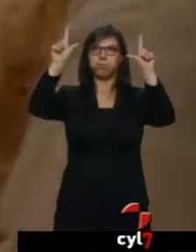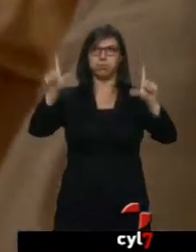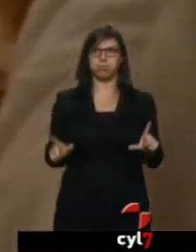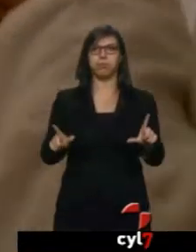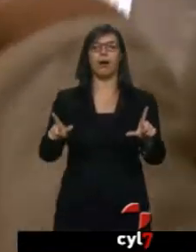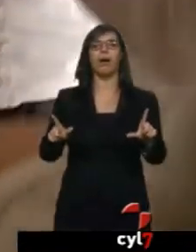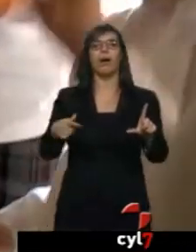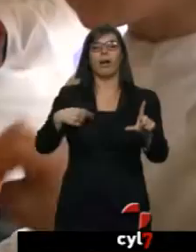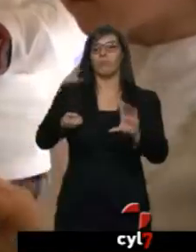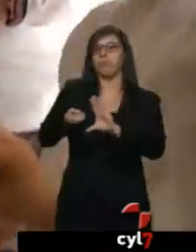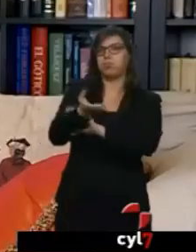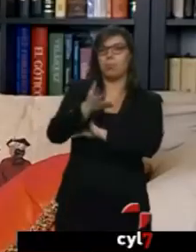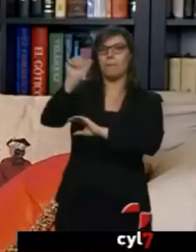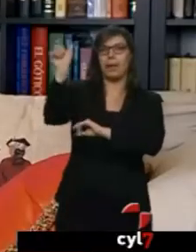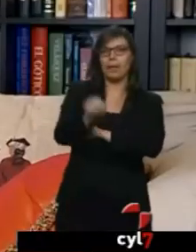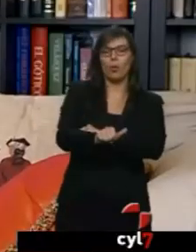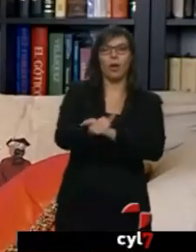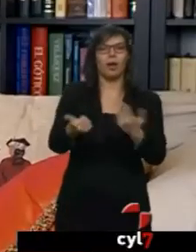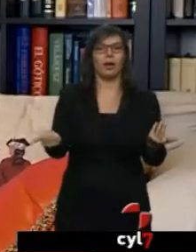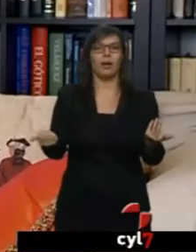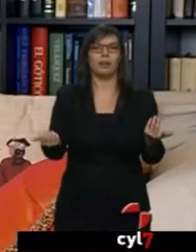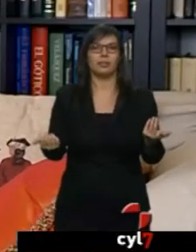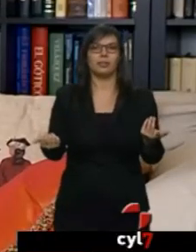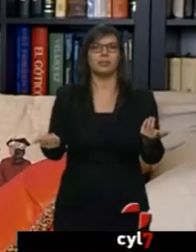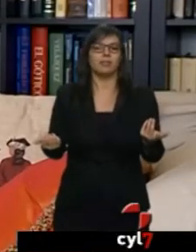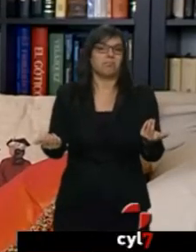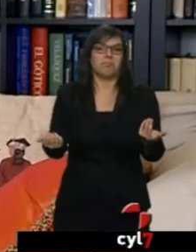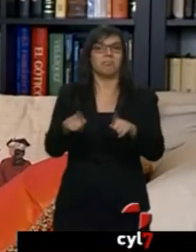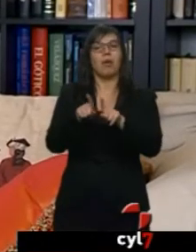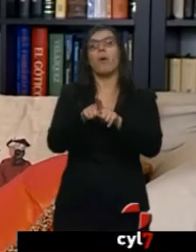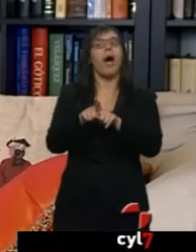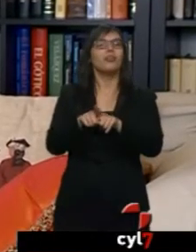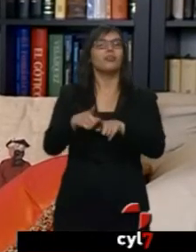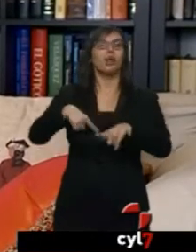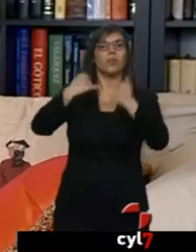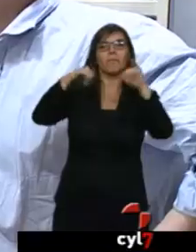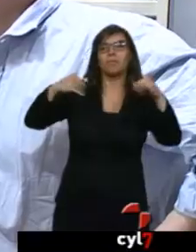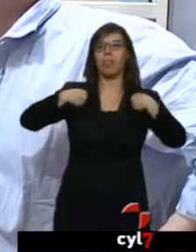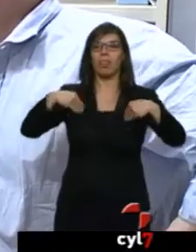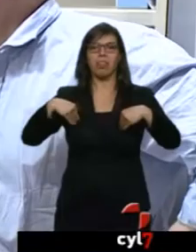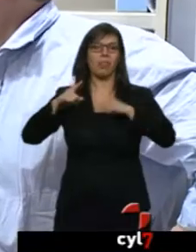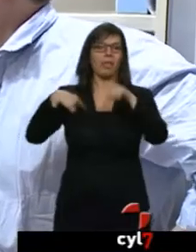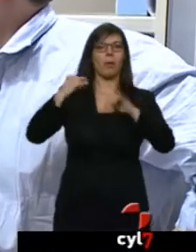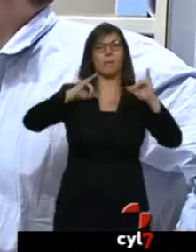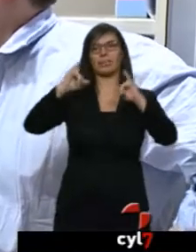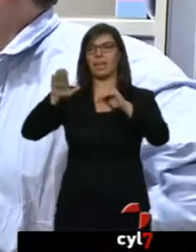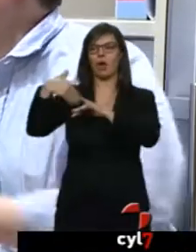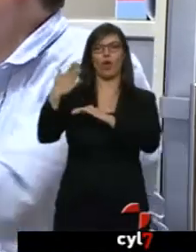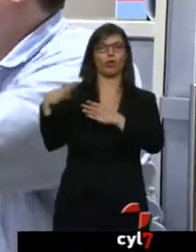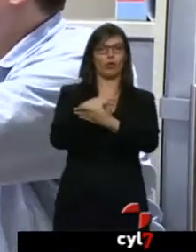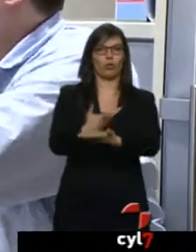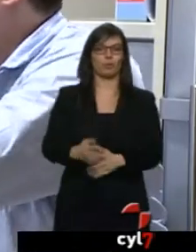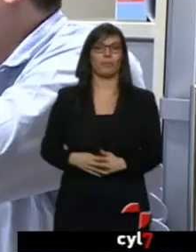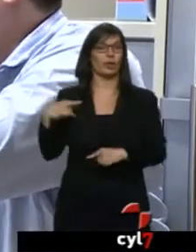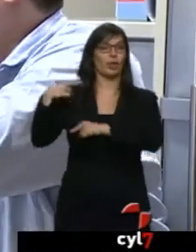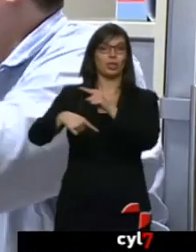película y es la forma que tenemos de celebrar o luego ir a dar un paseo todos. A diario se mezclan